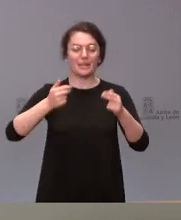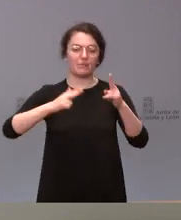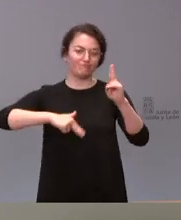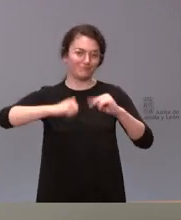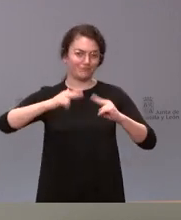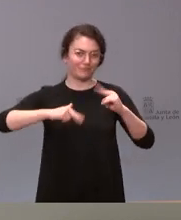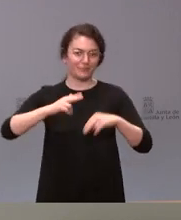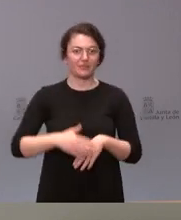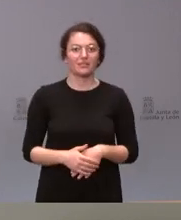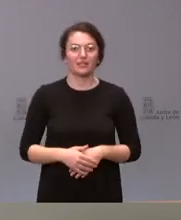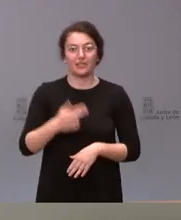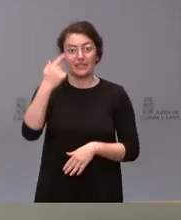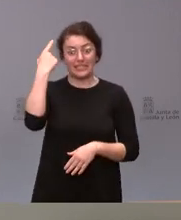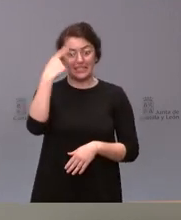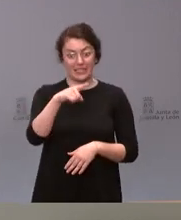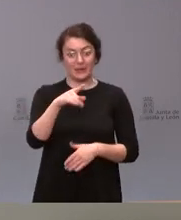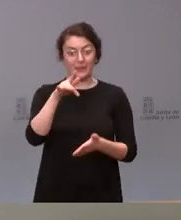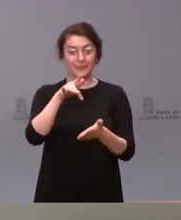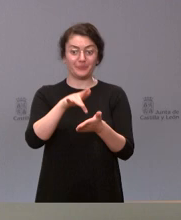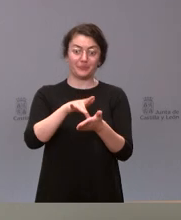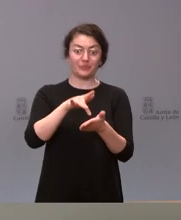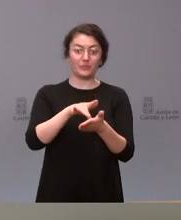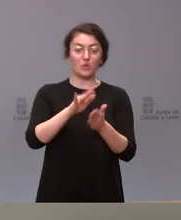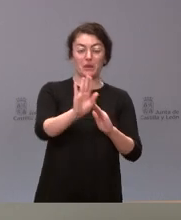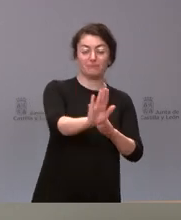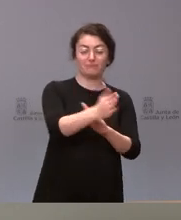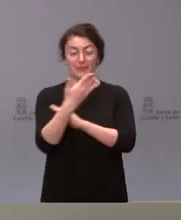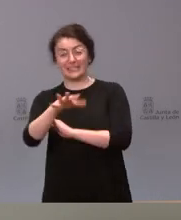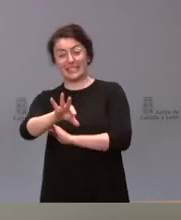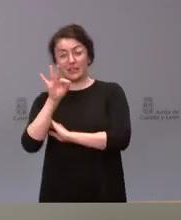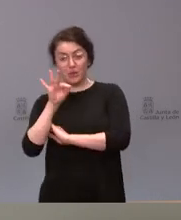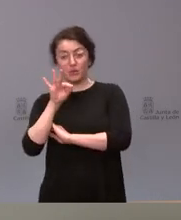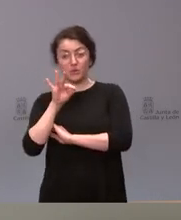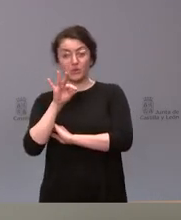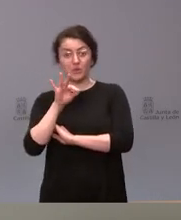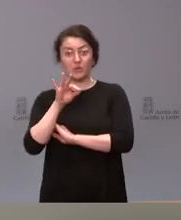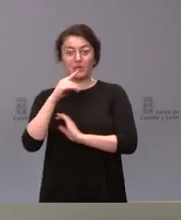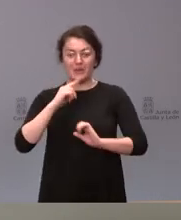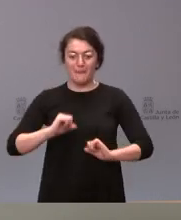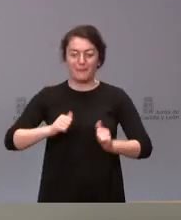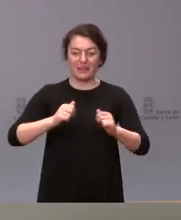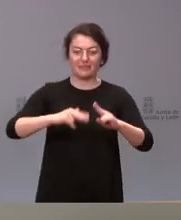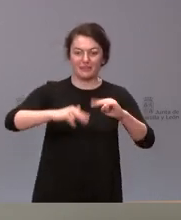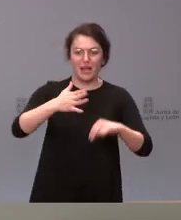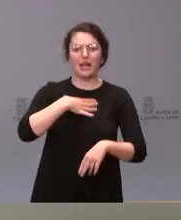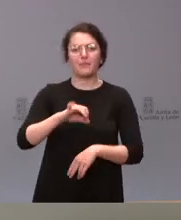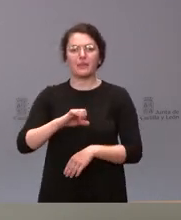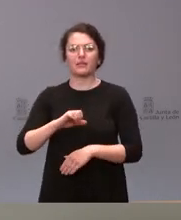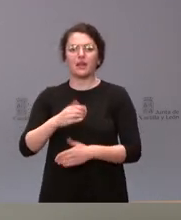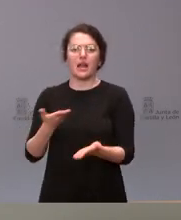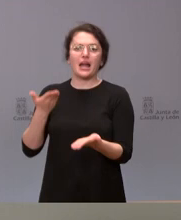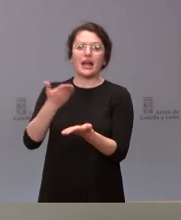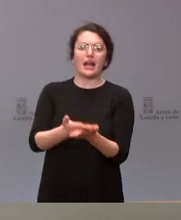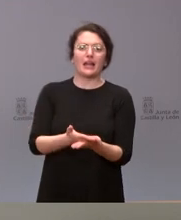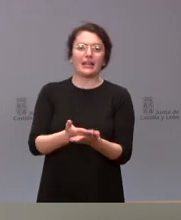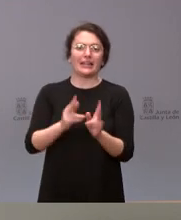ustedes que entre la selección de la oferta y el inicio de obras caben posibilidades de recursos y también el proceso de replanteo bien